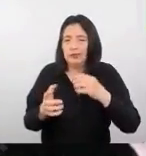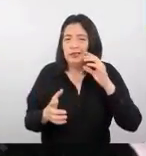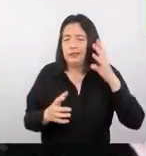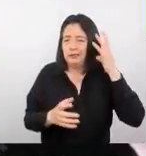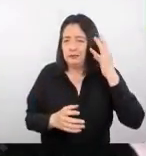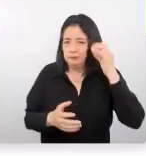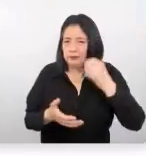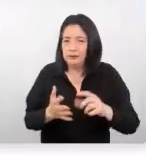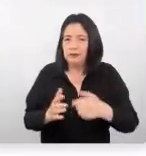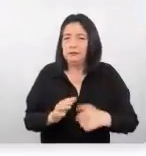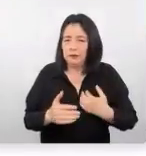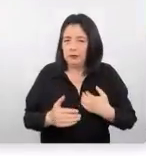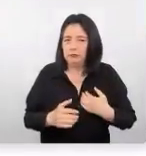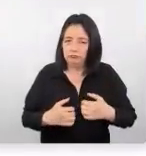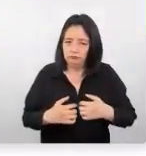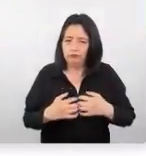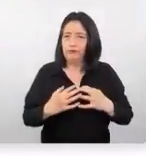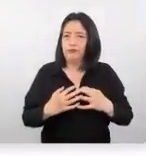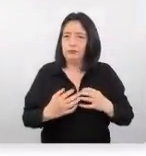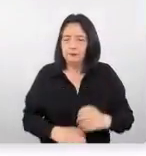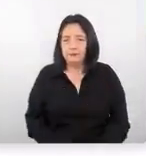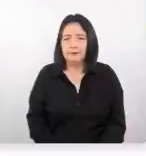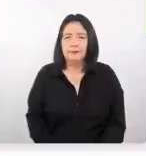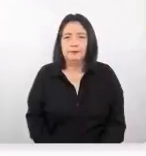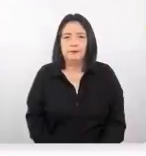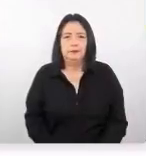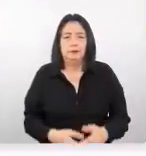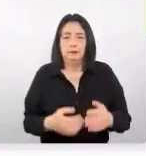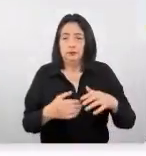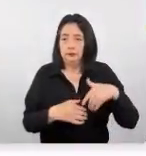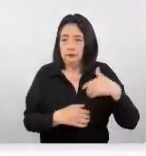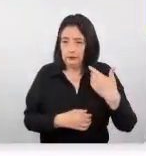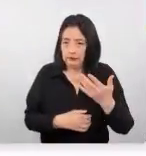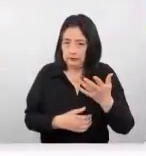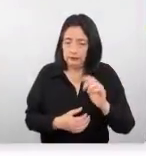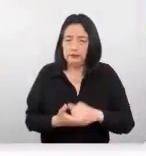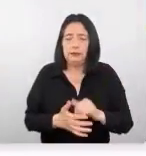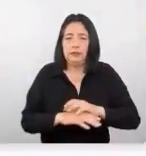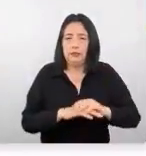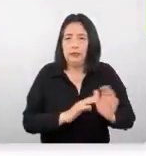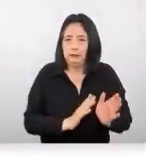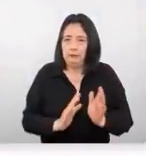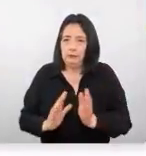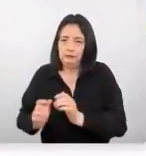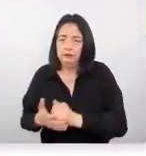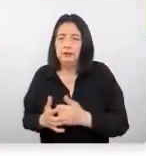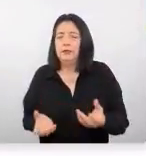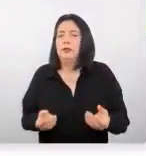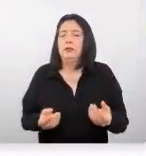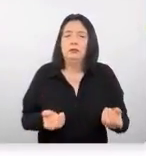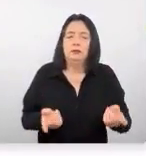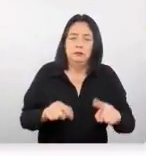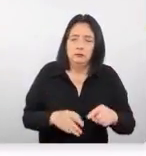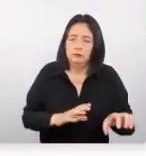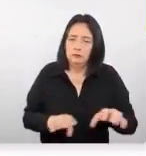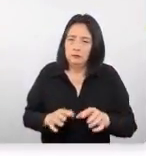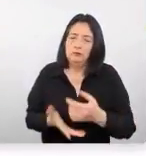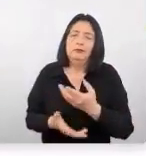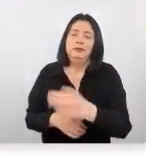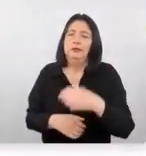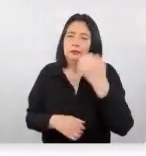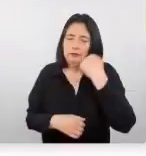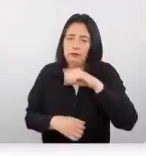te haga crecer ya de cara a la planificación y el desarrollo de la experiencia en Perú